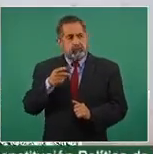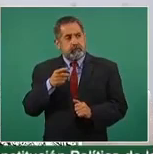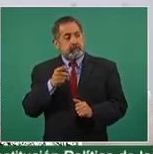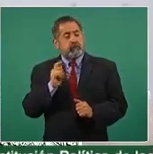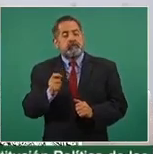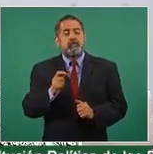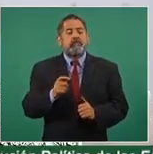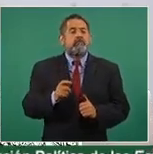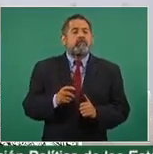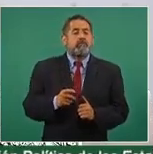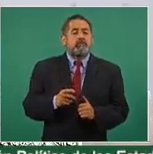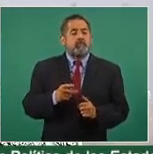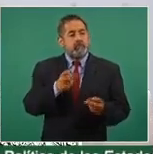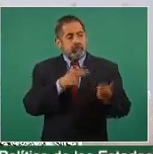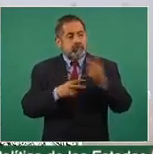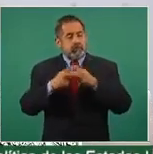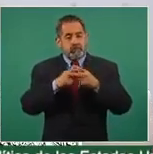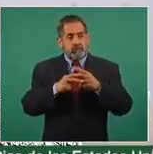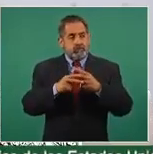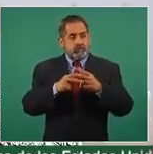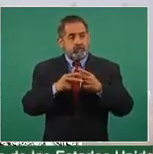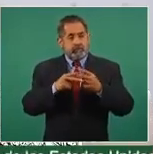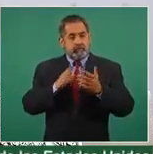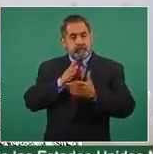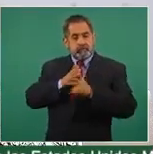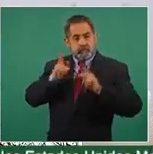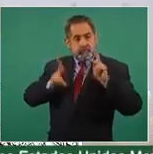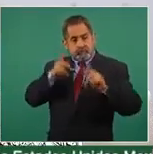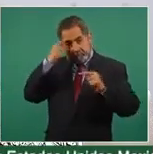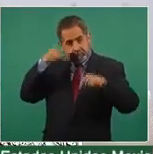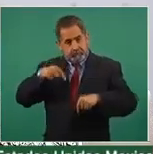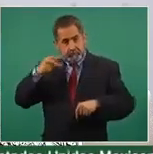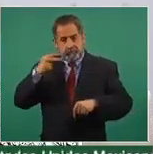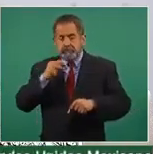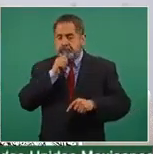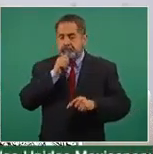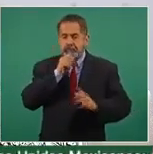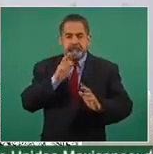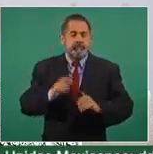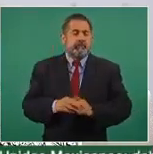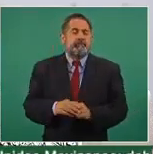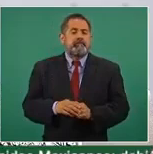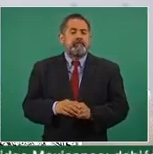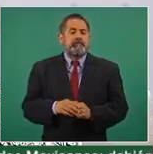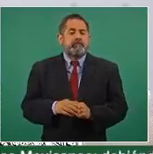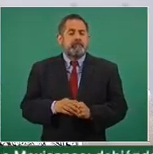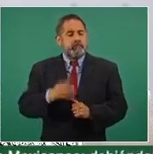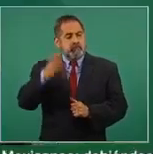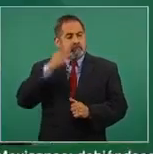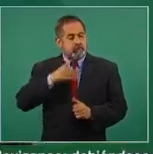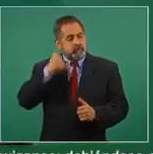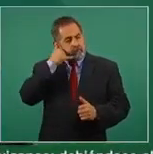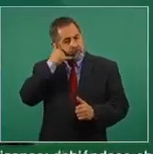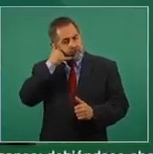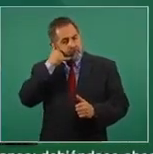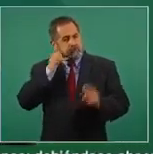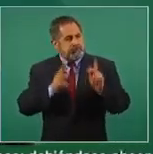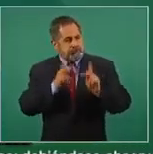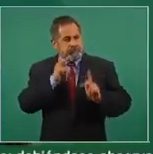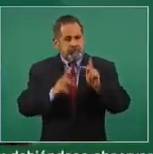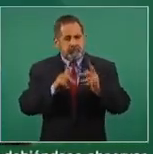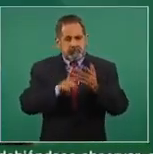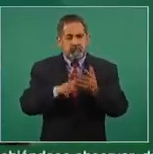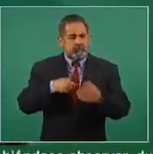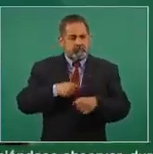a realizar ese viaje. Cuando hablamos por teléfono la